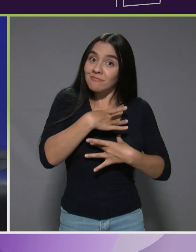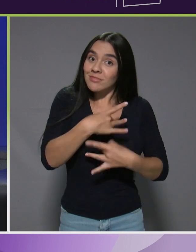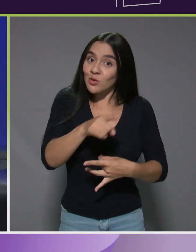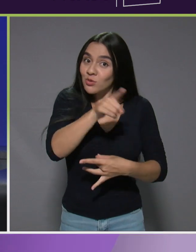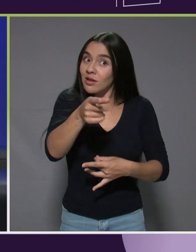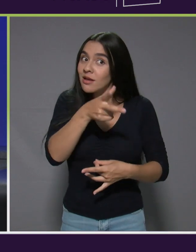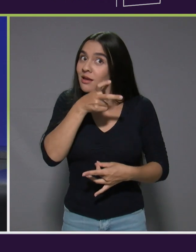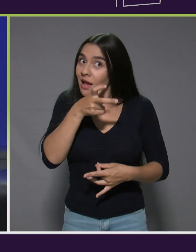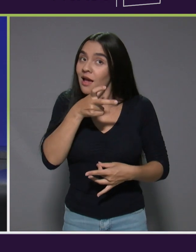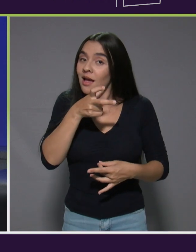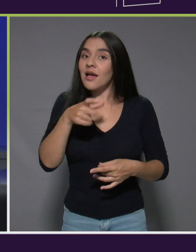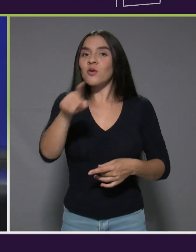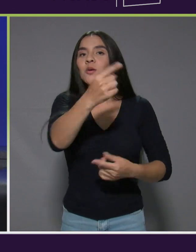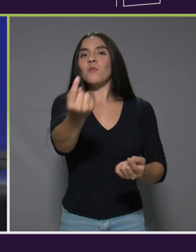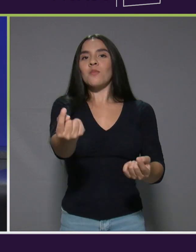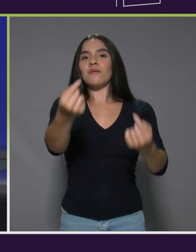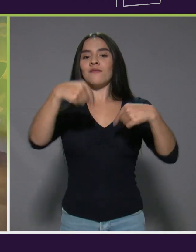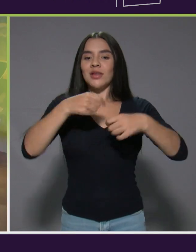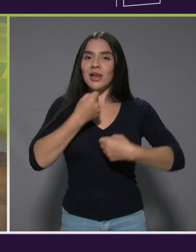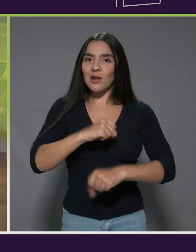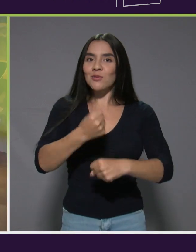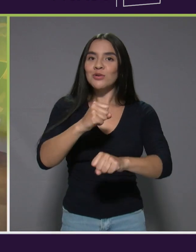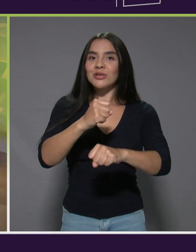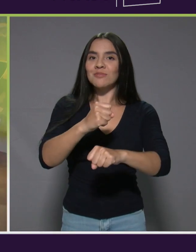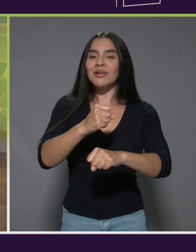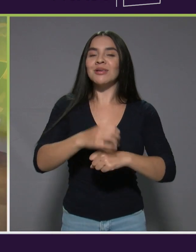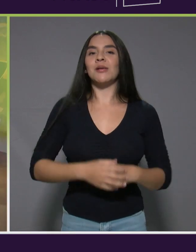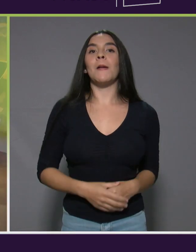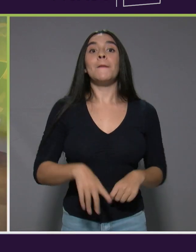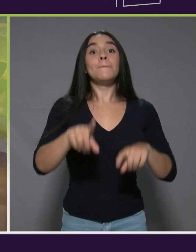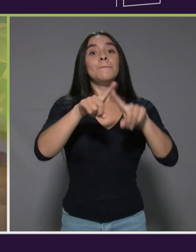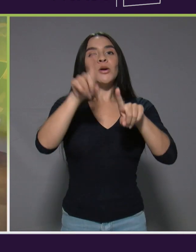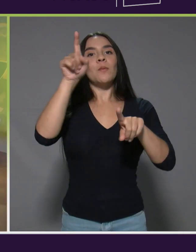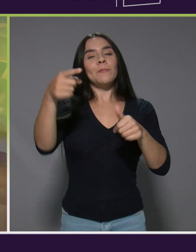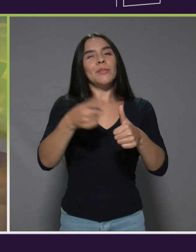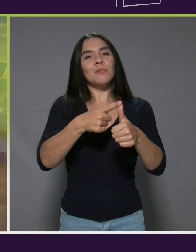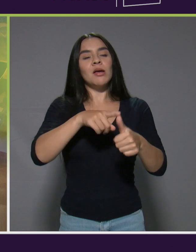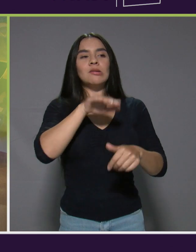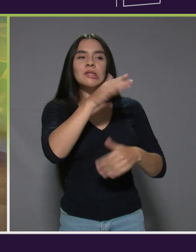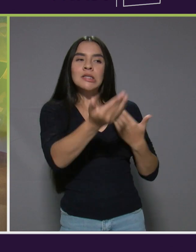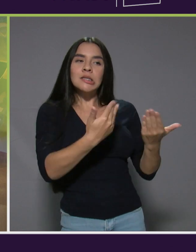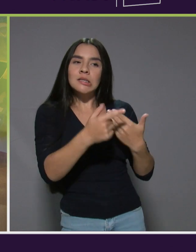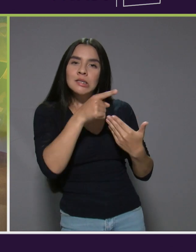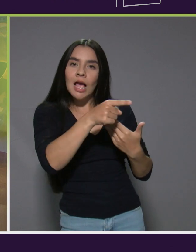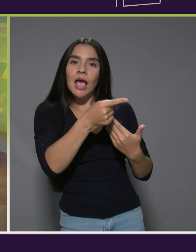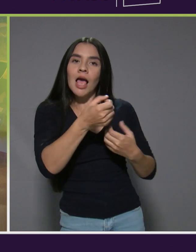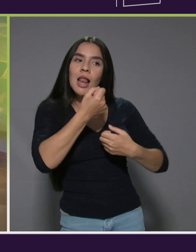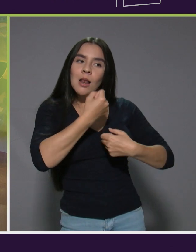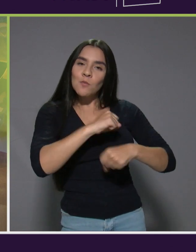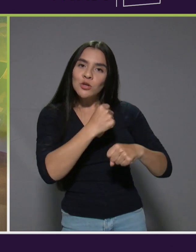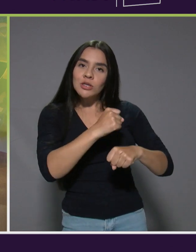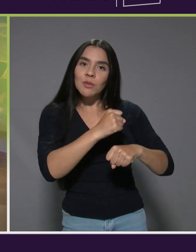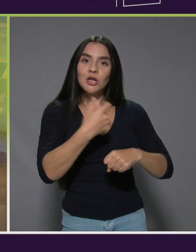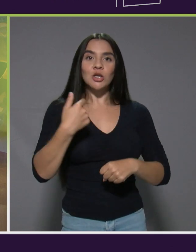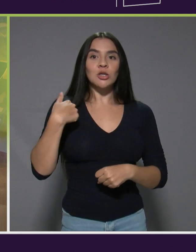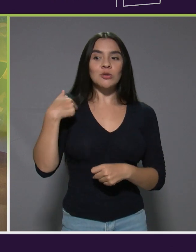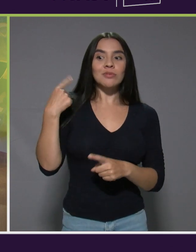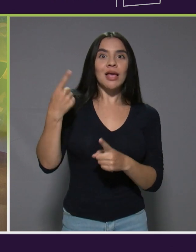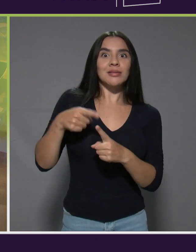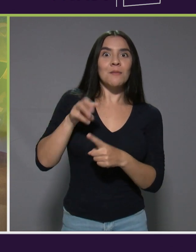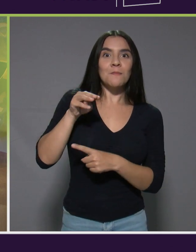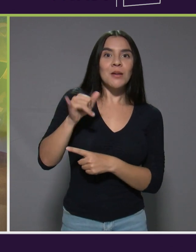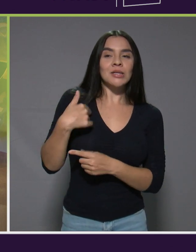nos está escuchando, yo quiero participar. acerque a su municipalidad. Claro, pero hay que convencer a las municipalidades, es ese mayo, estoy esperando,